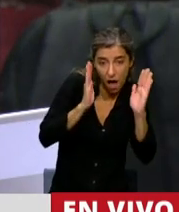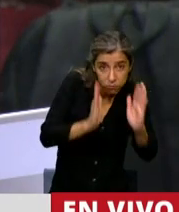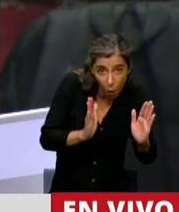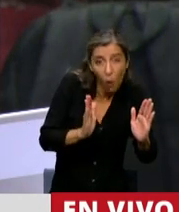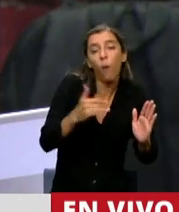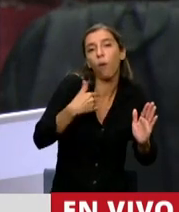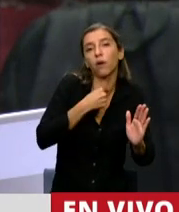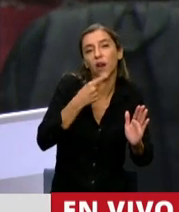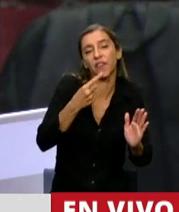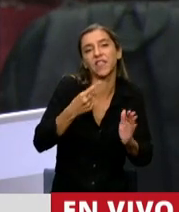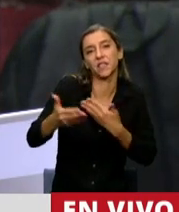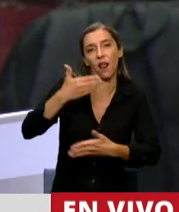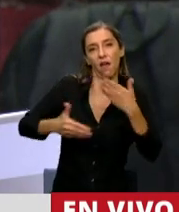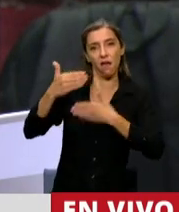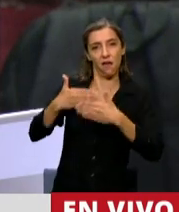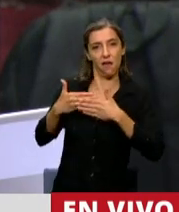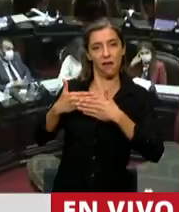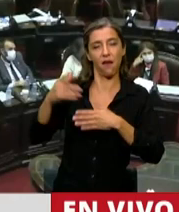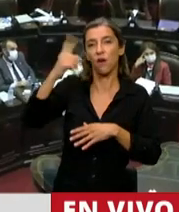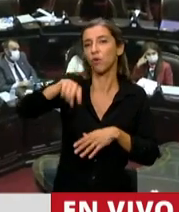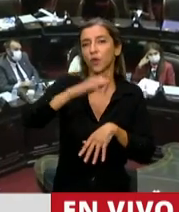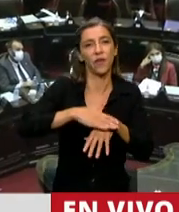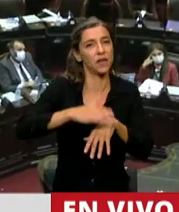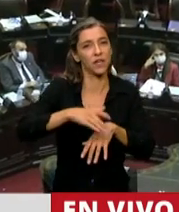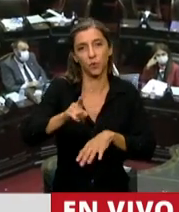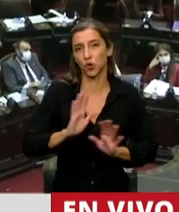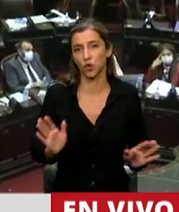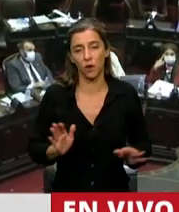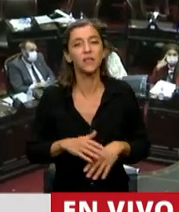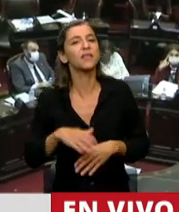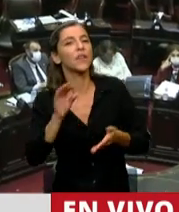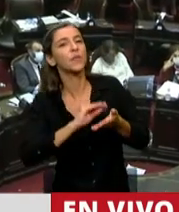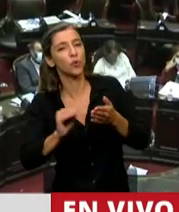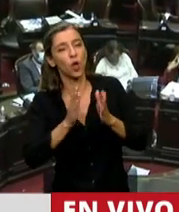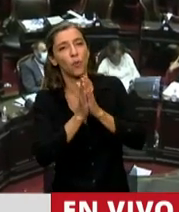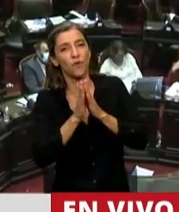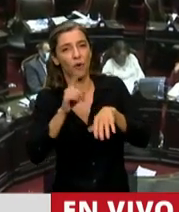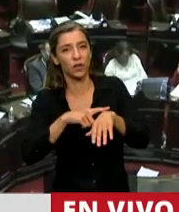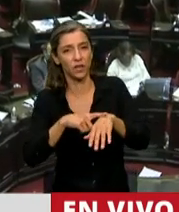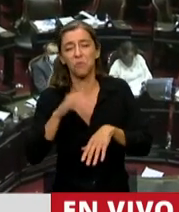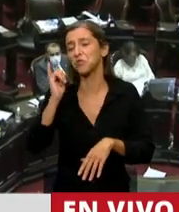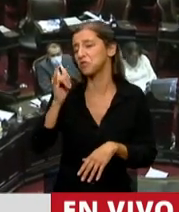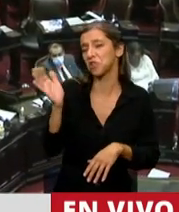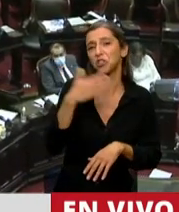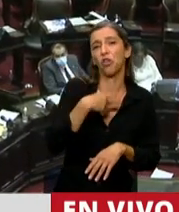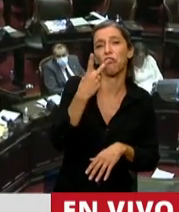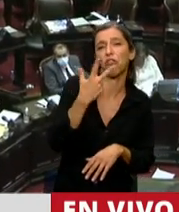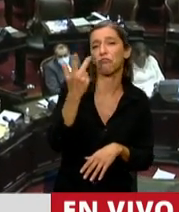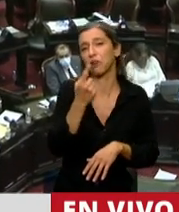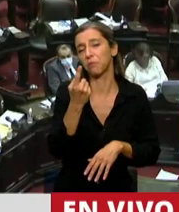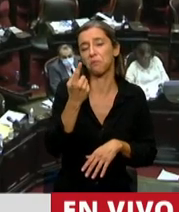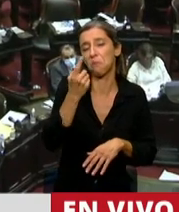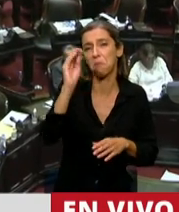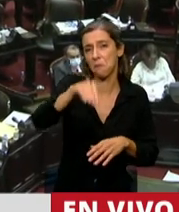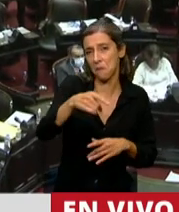argentino lo han provocado y lo siguen provocando ustedes. puede ir redondeando? Sí, voy redondeando, le dio 2 o 3 minutos a todo el mundo, así que